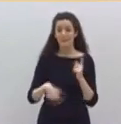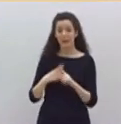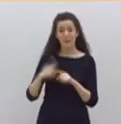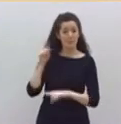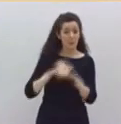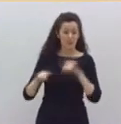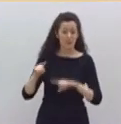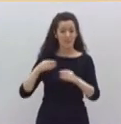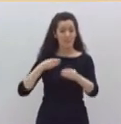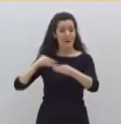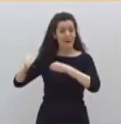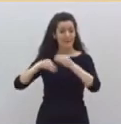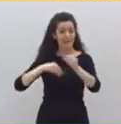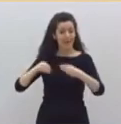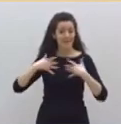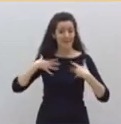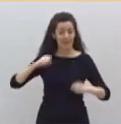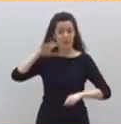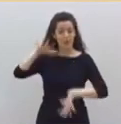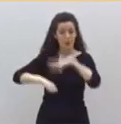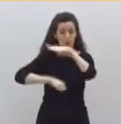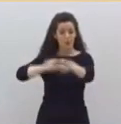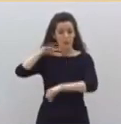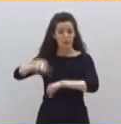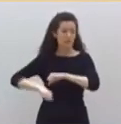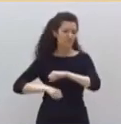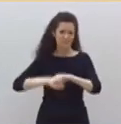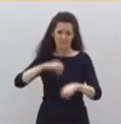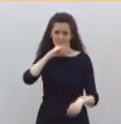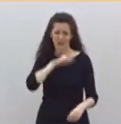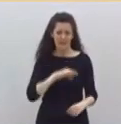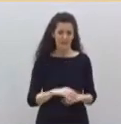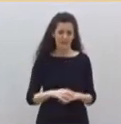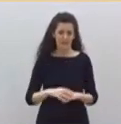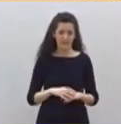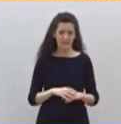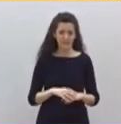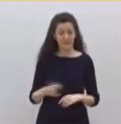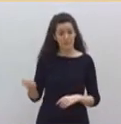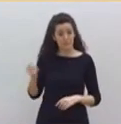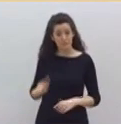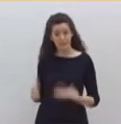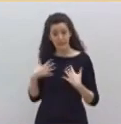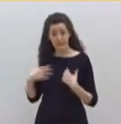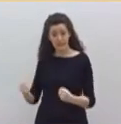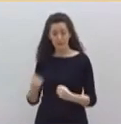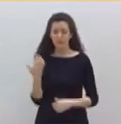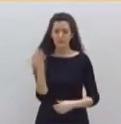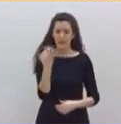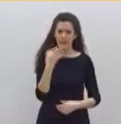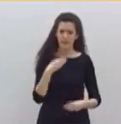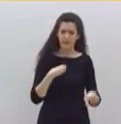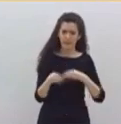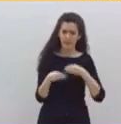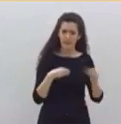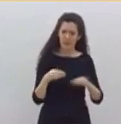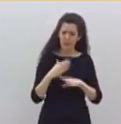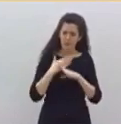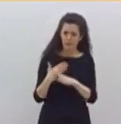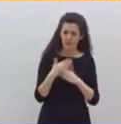incapaces de comprar el material suficiente para nuestros profesionales sanitarios y servicios esenciales en los últimos 40 días.